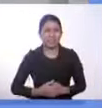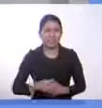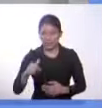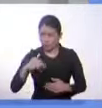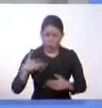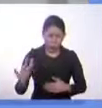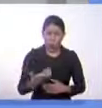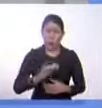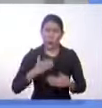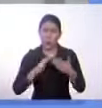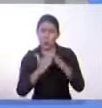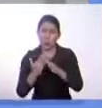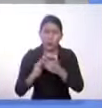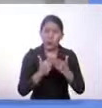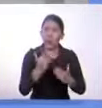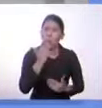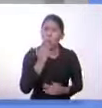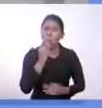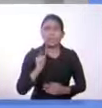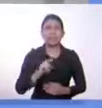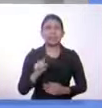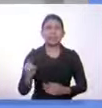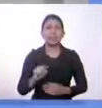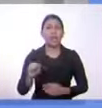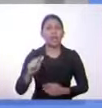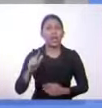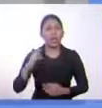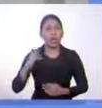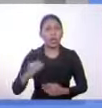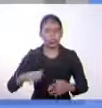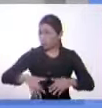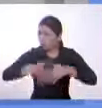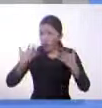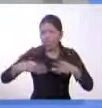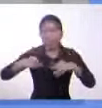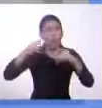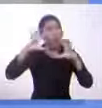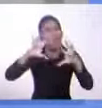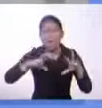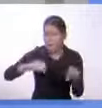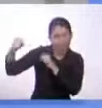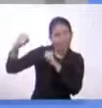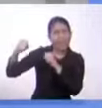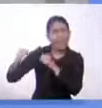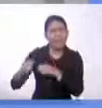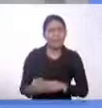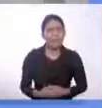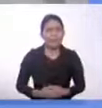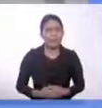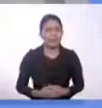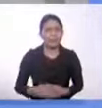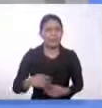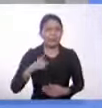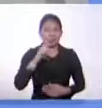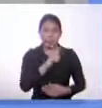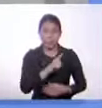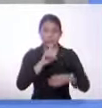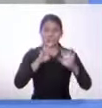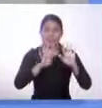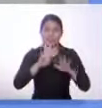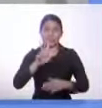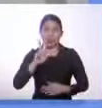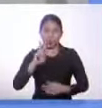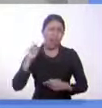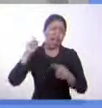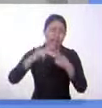indígena de Legisalco. Algo que los está haciendo estragos, porque de 1932 para